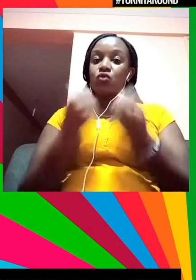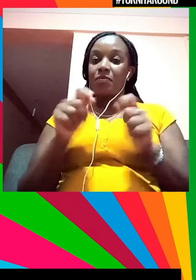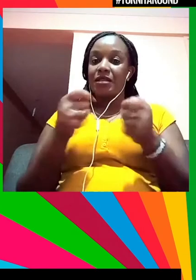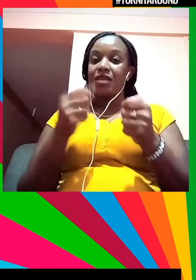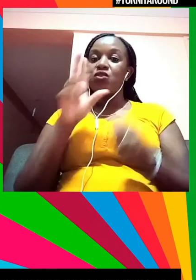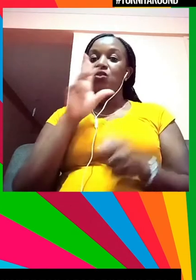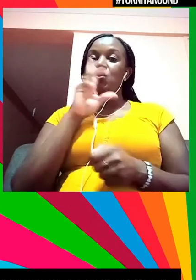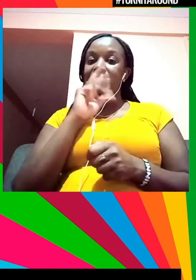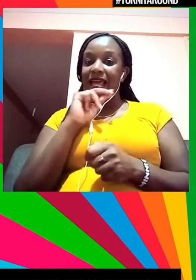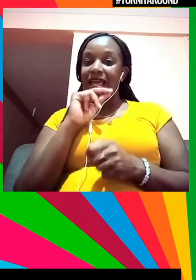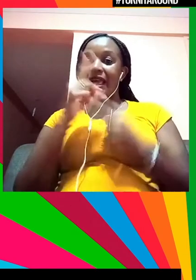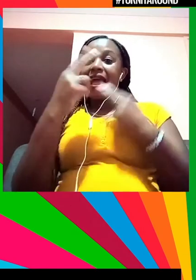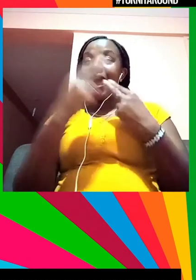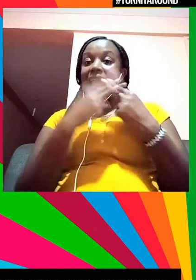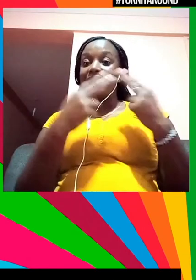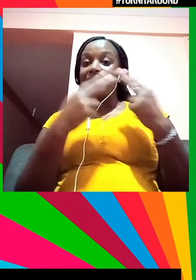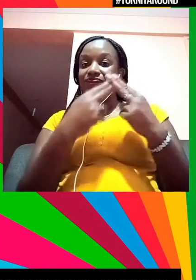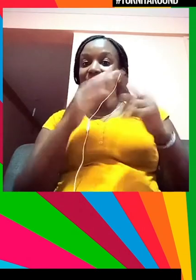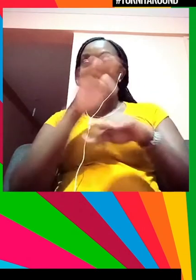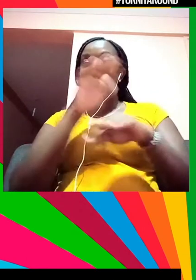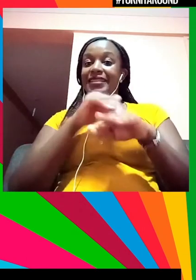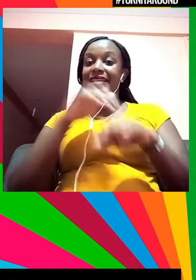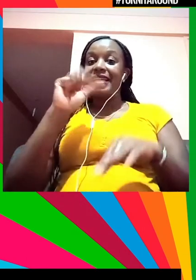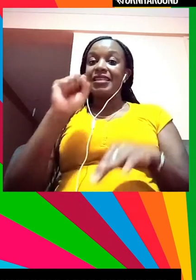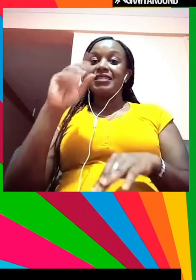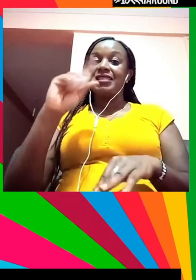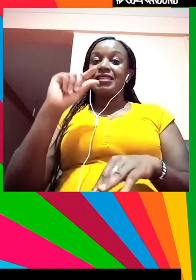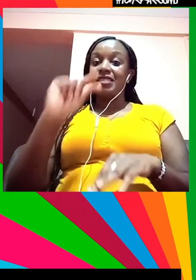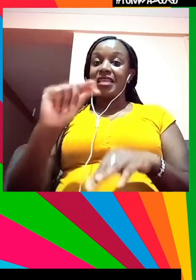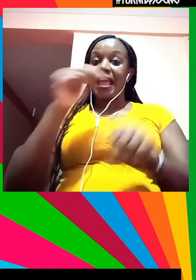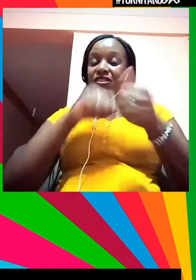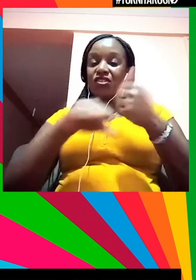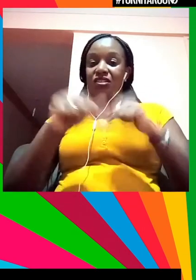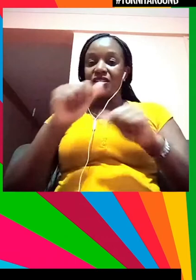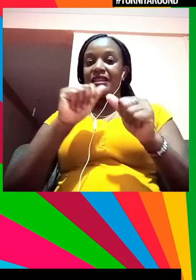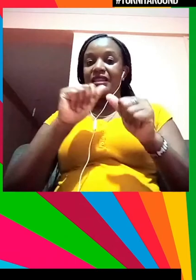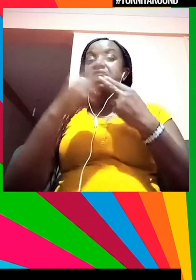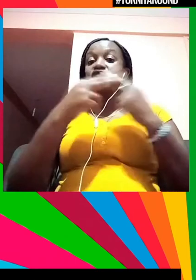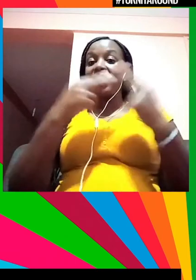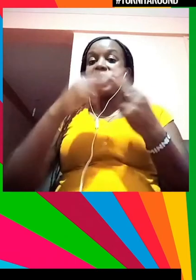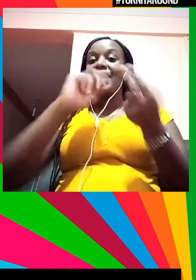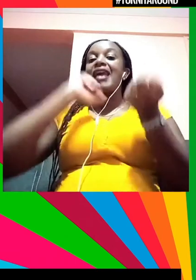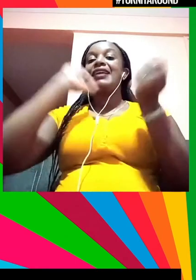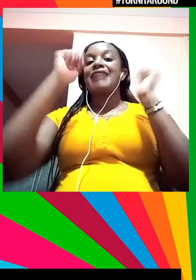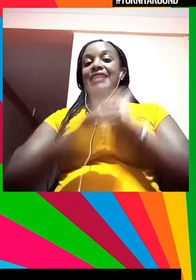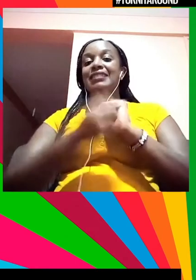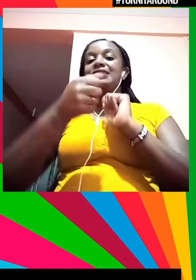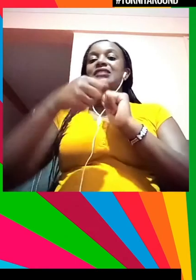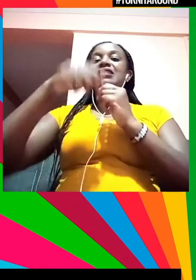En Twitter con arroba sdgaction y también con el hashtag